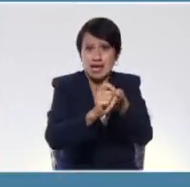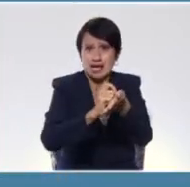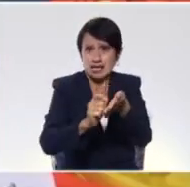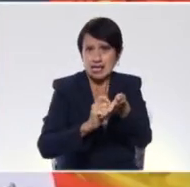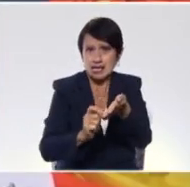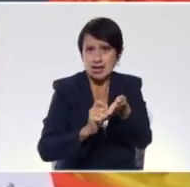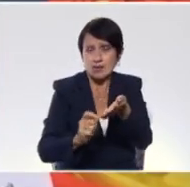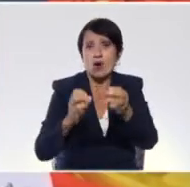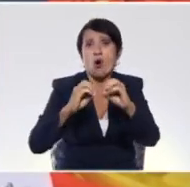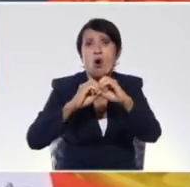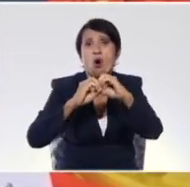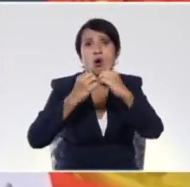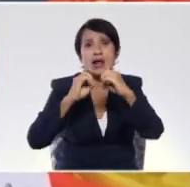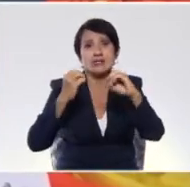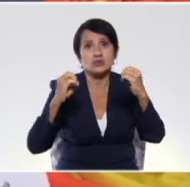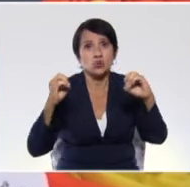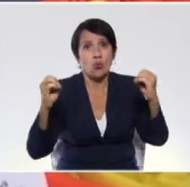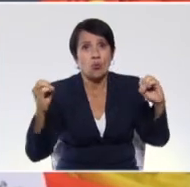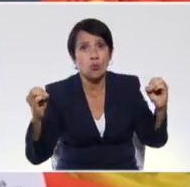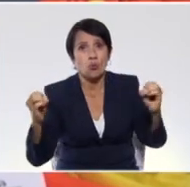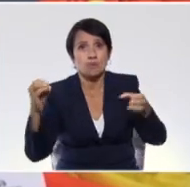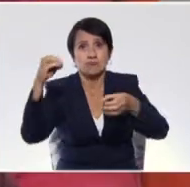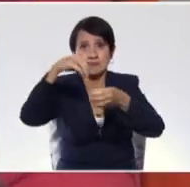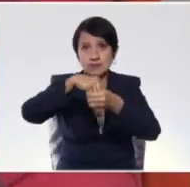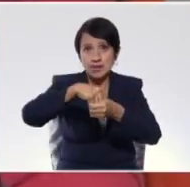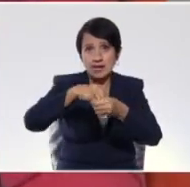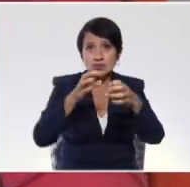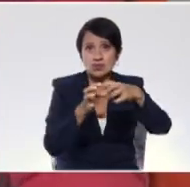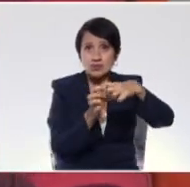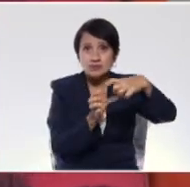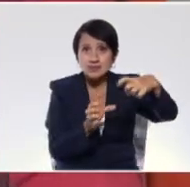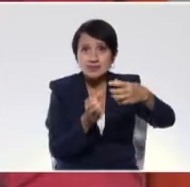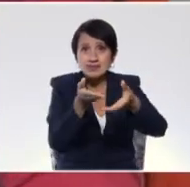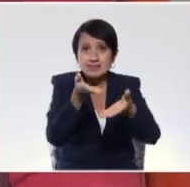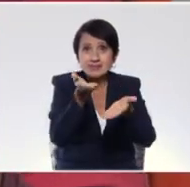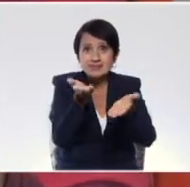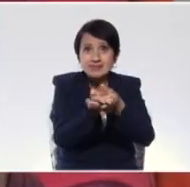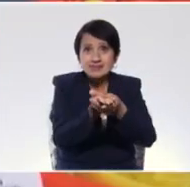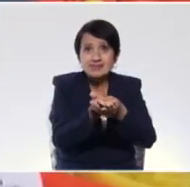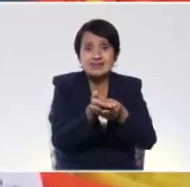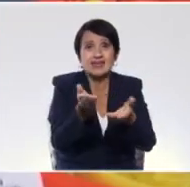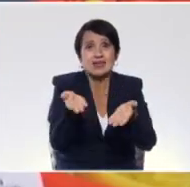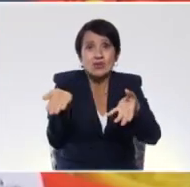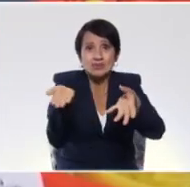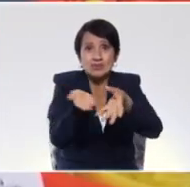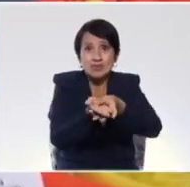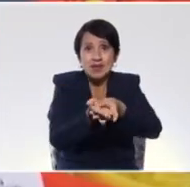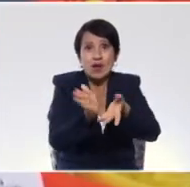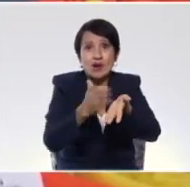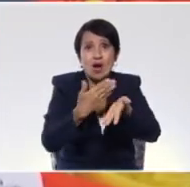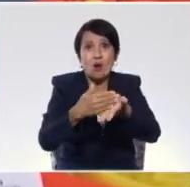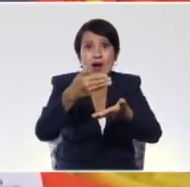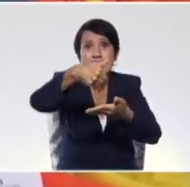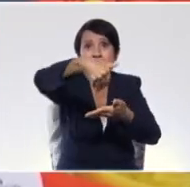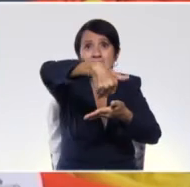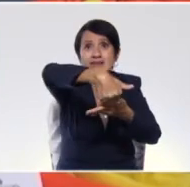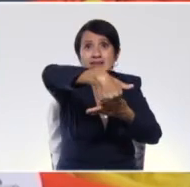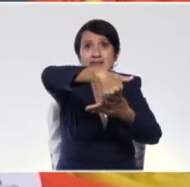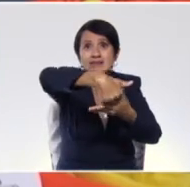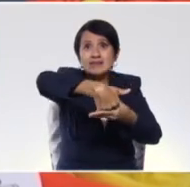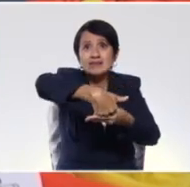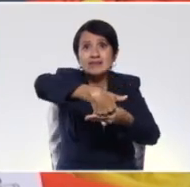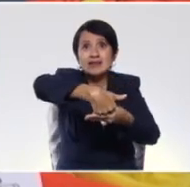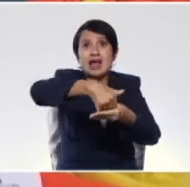alguna oración dentro de este indicador o marca página. Leo con